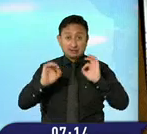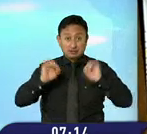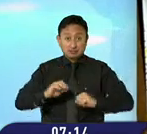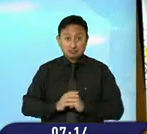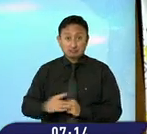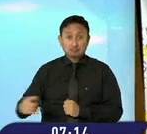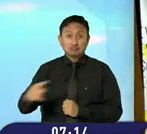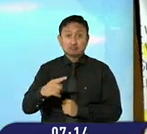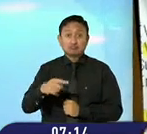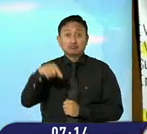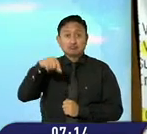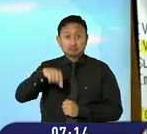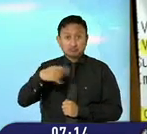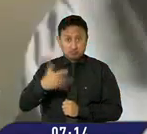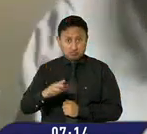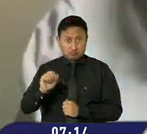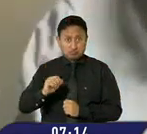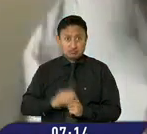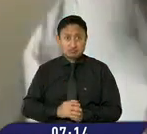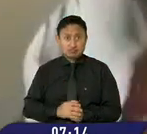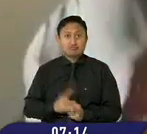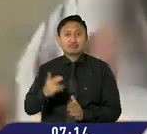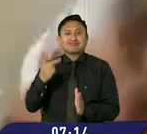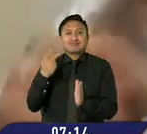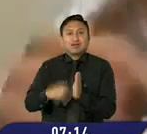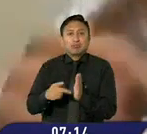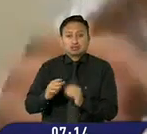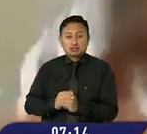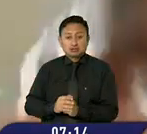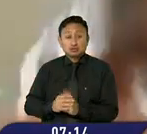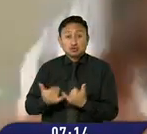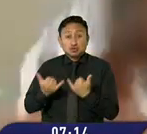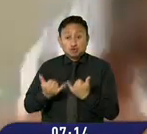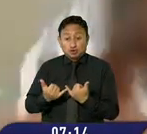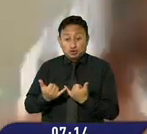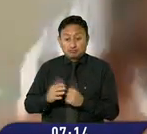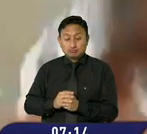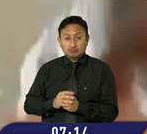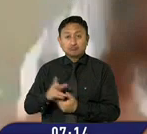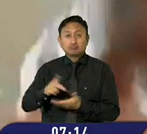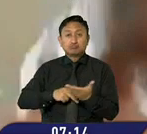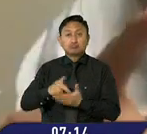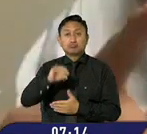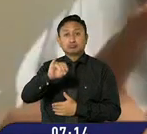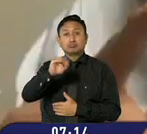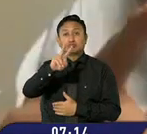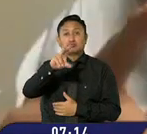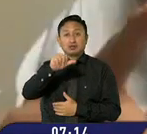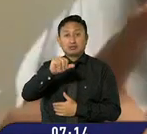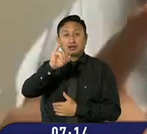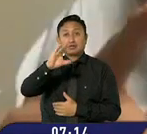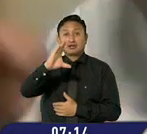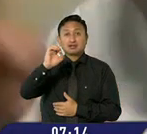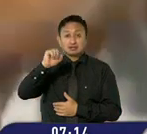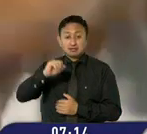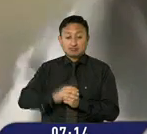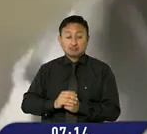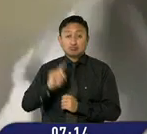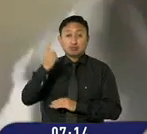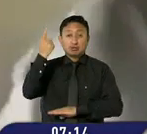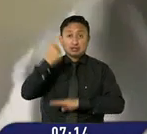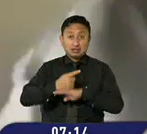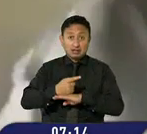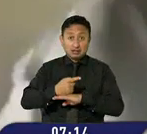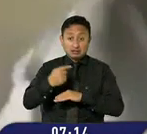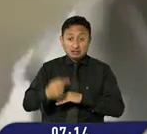incluyendo el impuesto al valor agregado. ¿Y qué pasa con los impuestos que se liquidan mensualmente, el IVA, el ICE, el IR, etcétera? Se centran a regir desde el primer día del